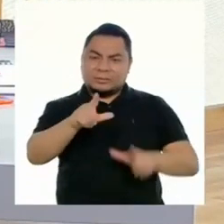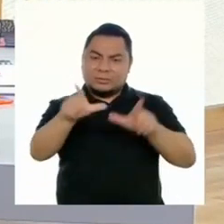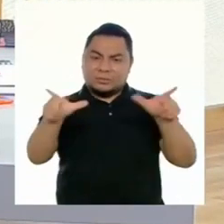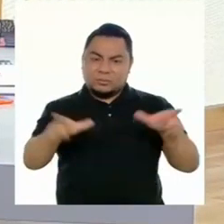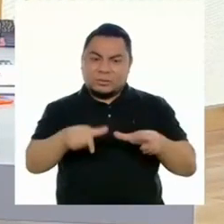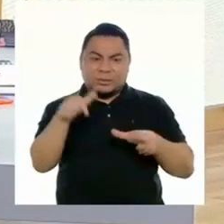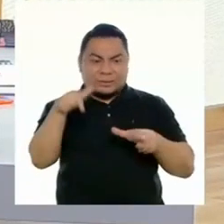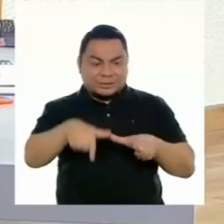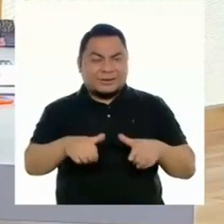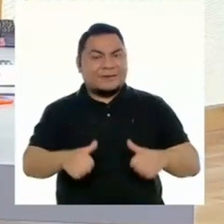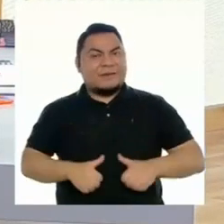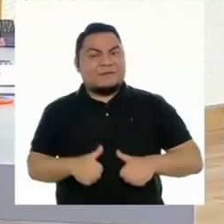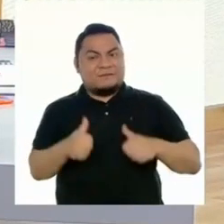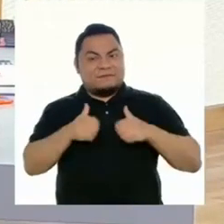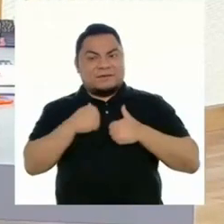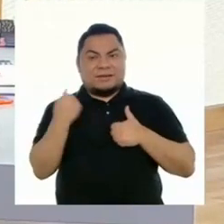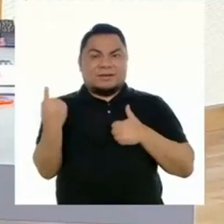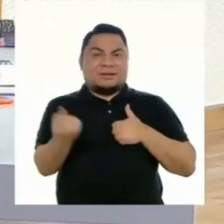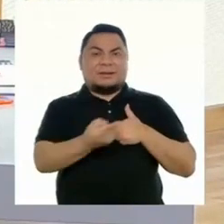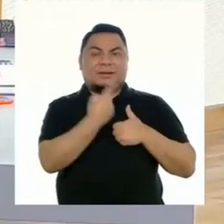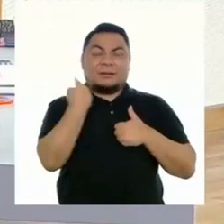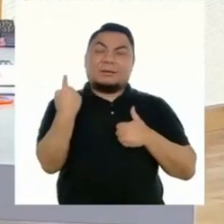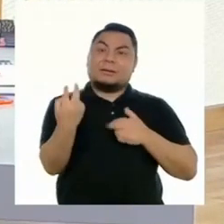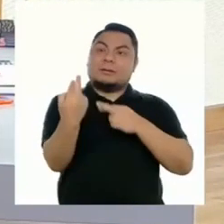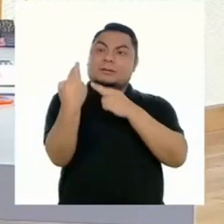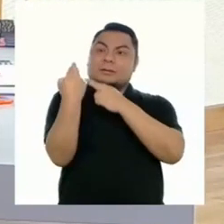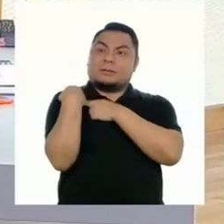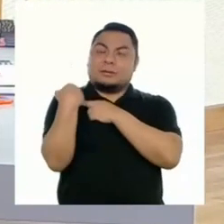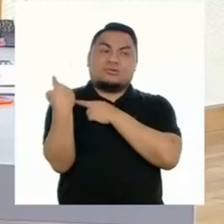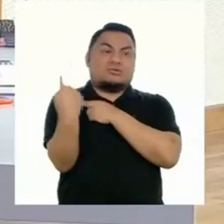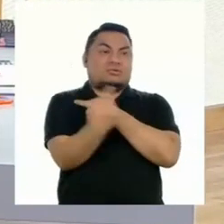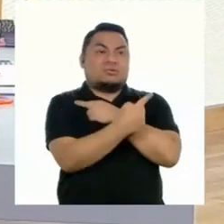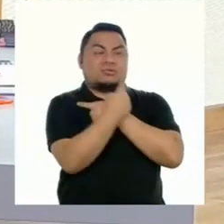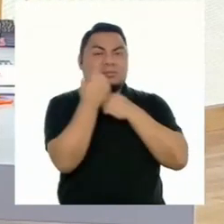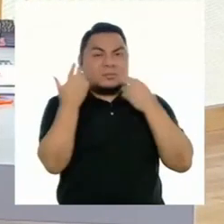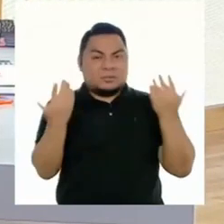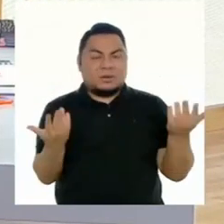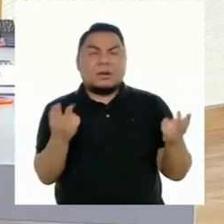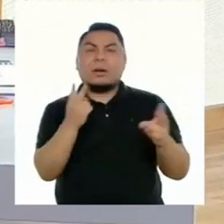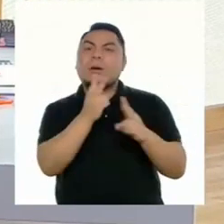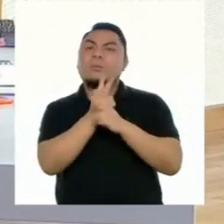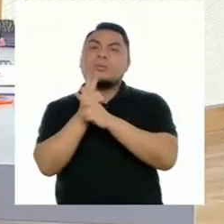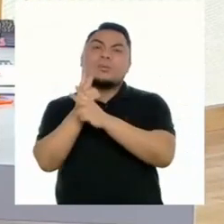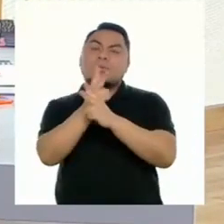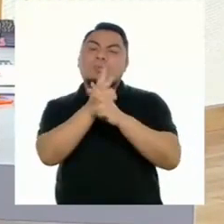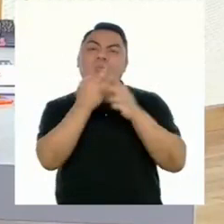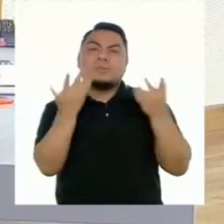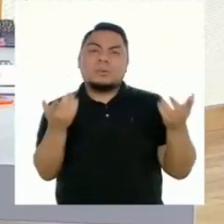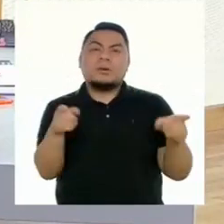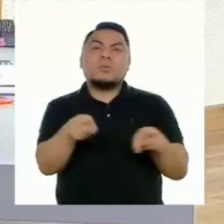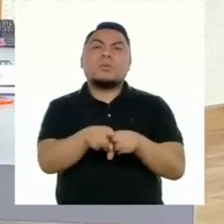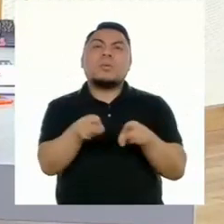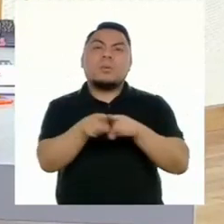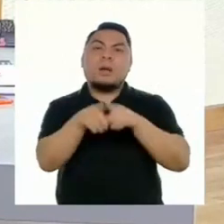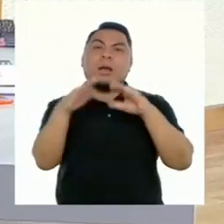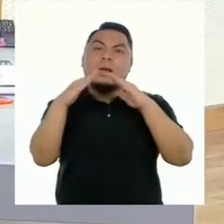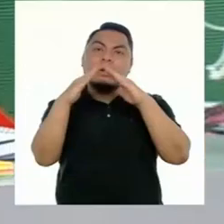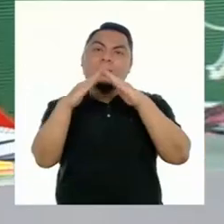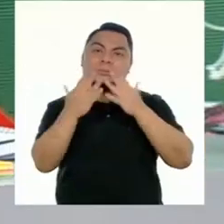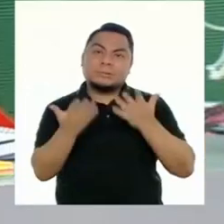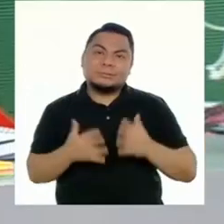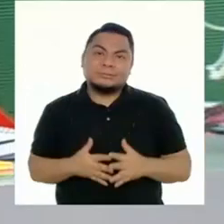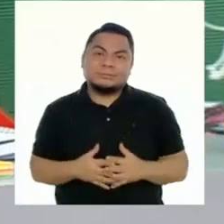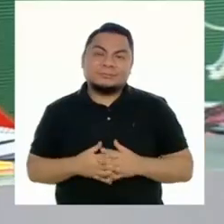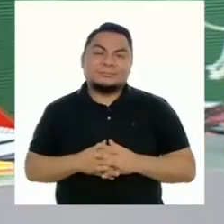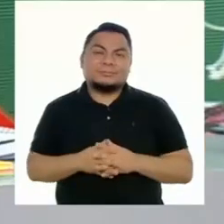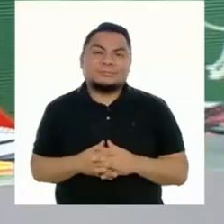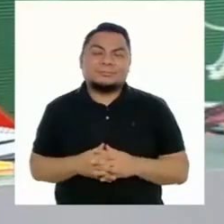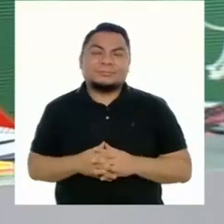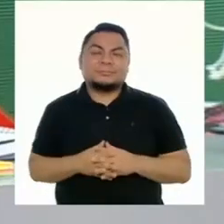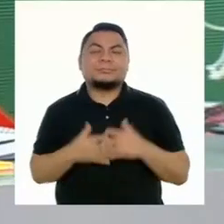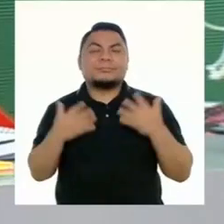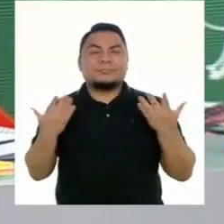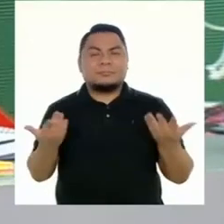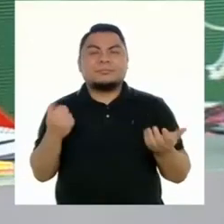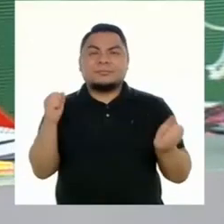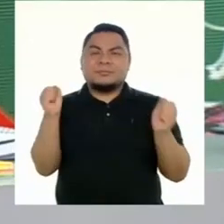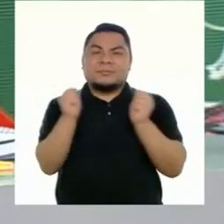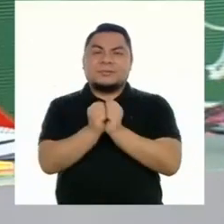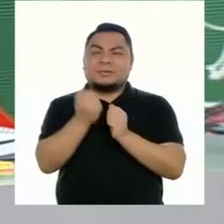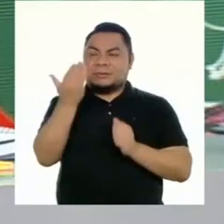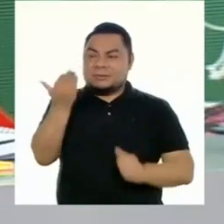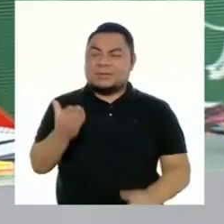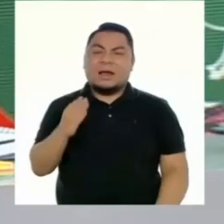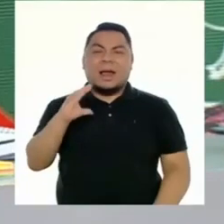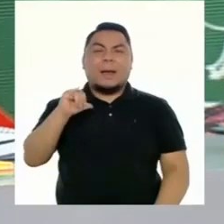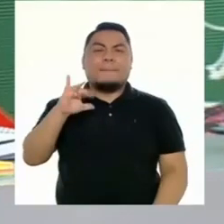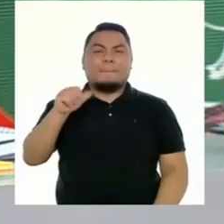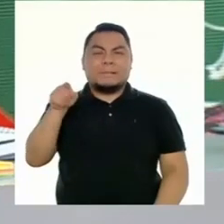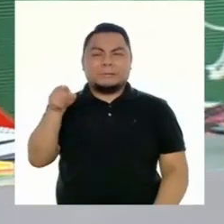lugar donde vivimos y que la gran tarea de todas y todos es cuidarla como nuestra casa. Para acompañar a